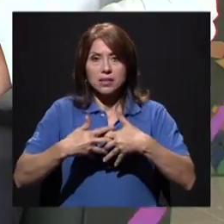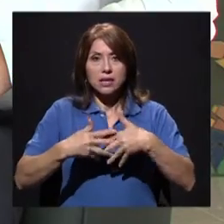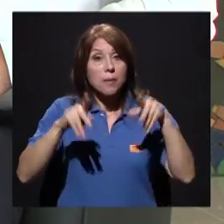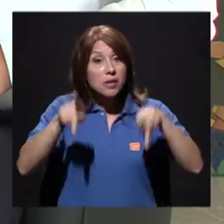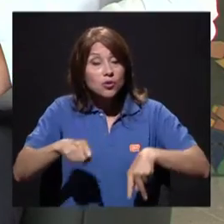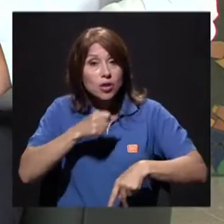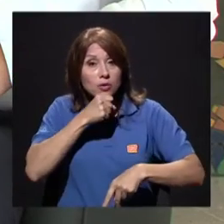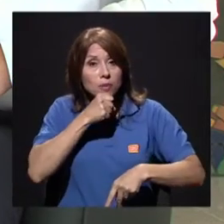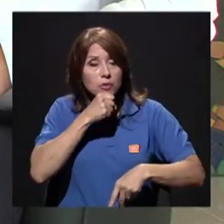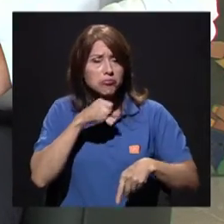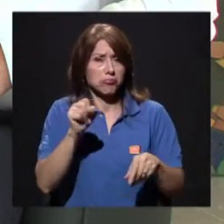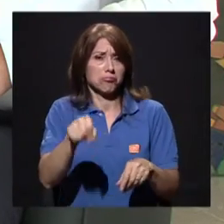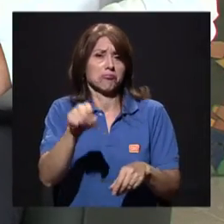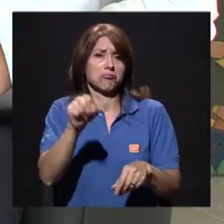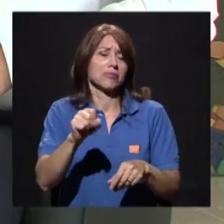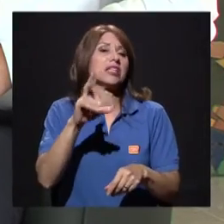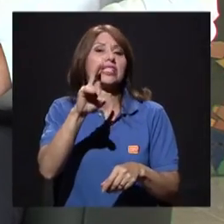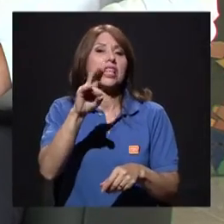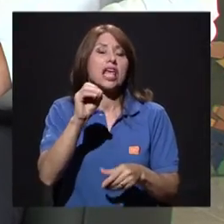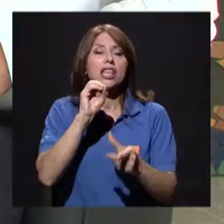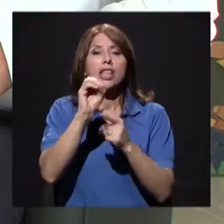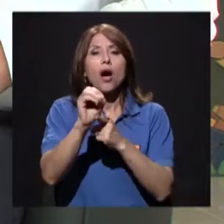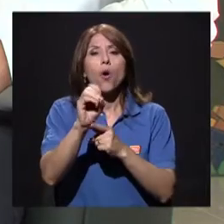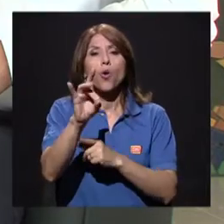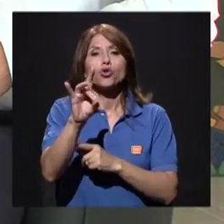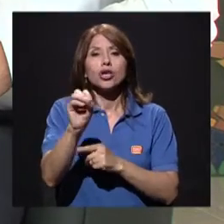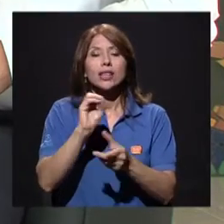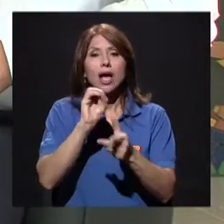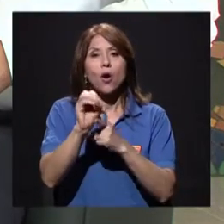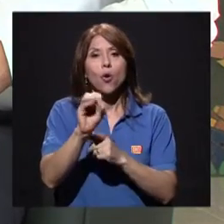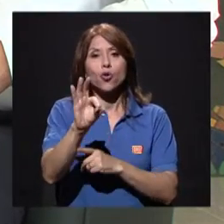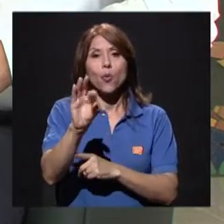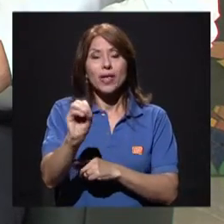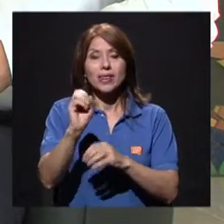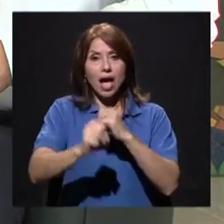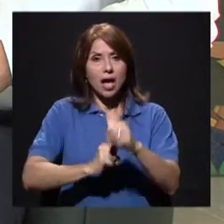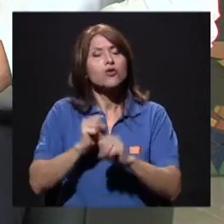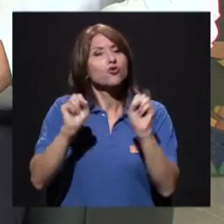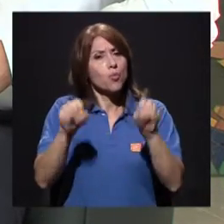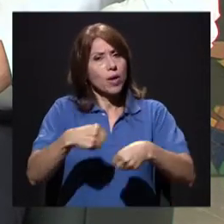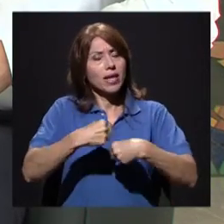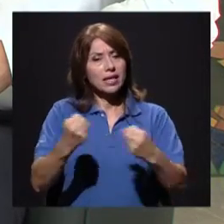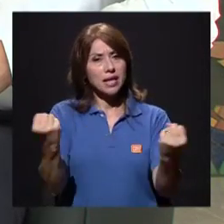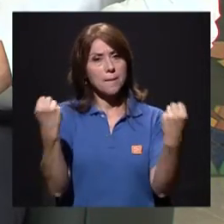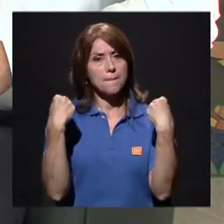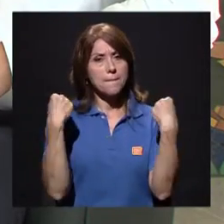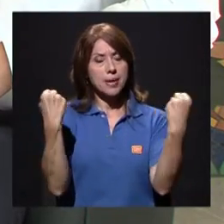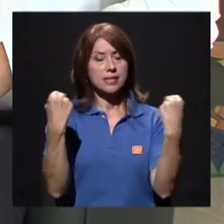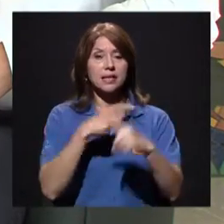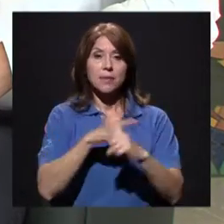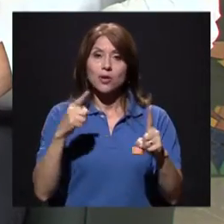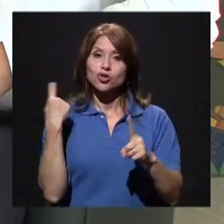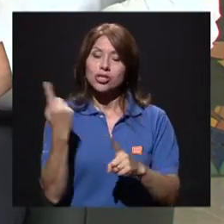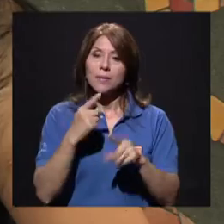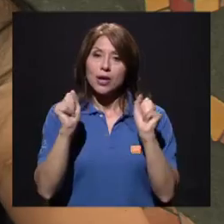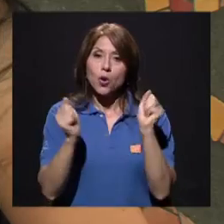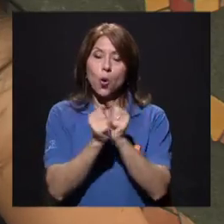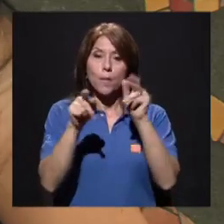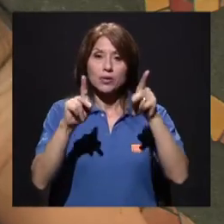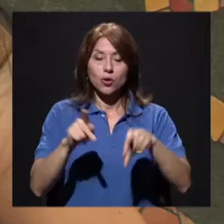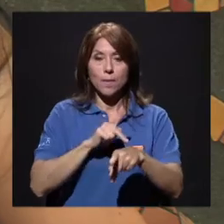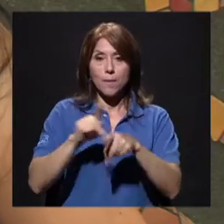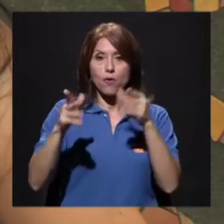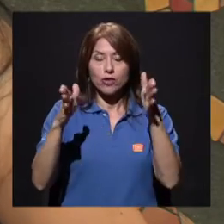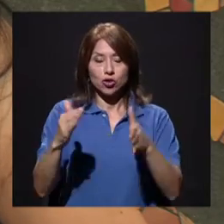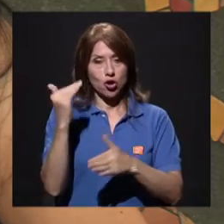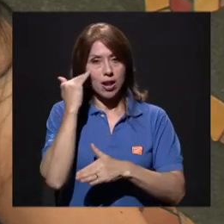pueden hacer pesas, ¿verdad? Pero siempre con el asesoramiento del profesional en el campo, eso es muy importante. Y